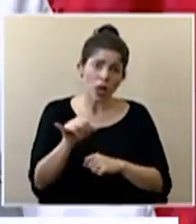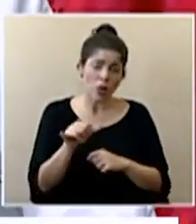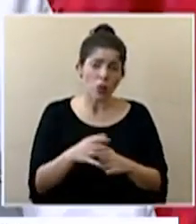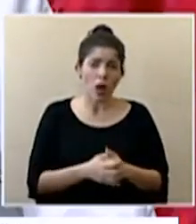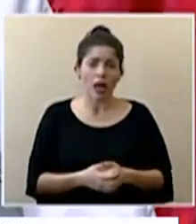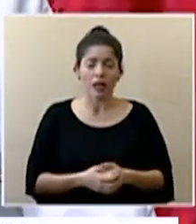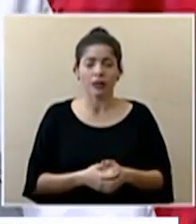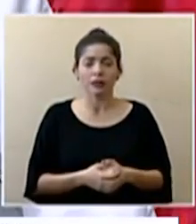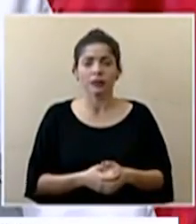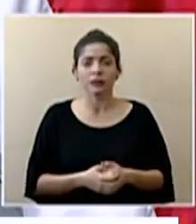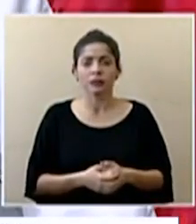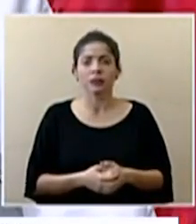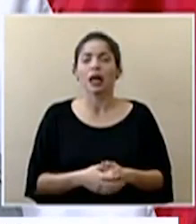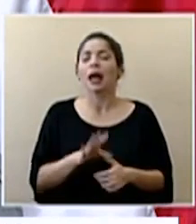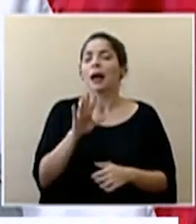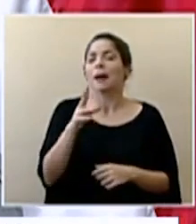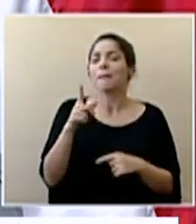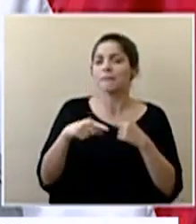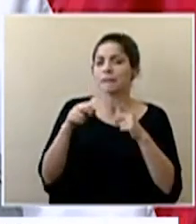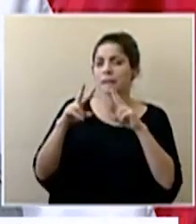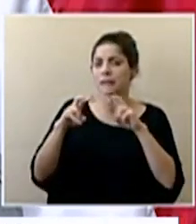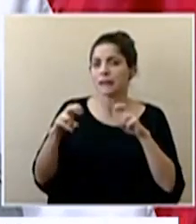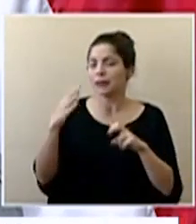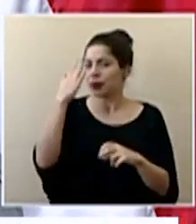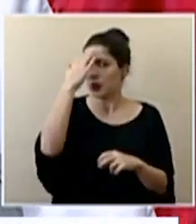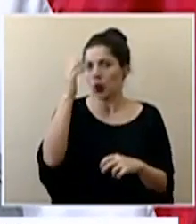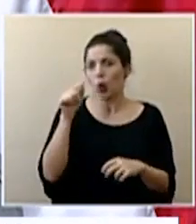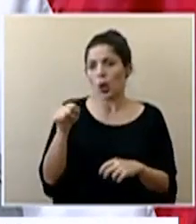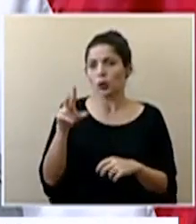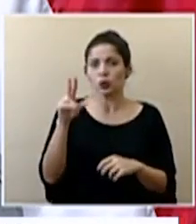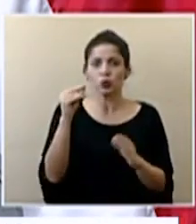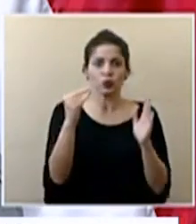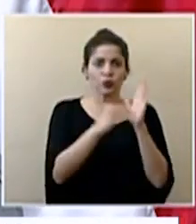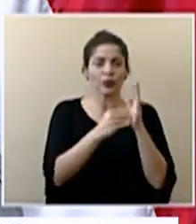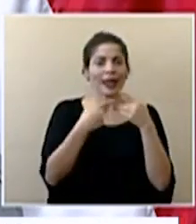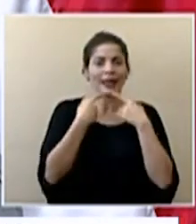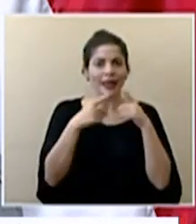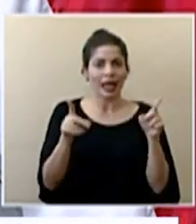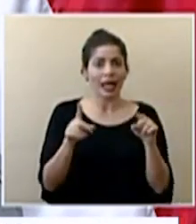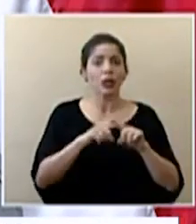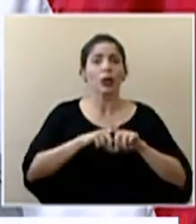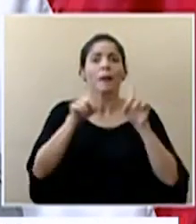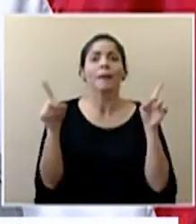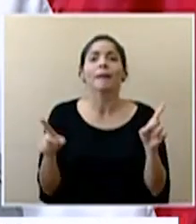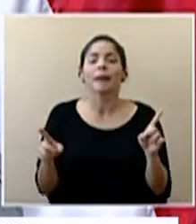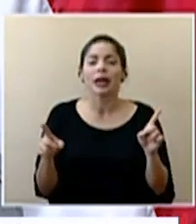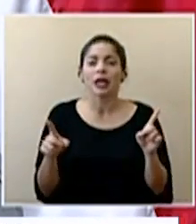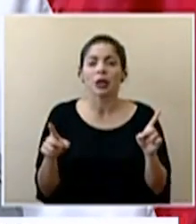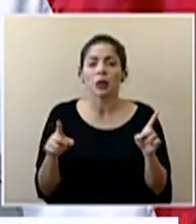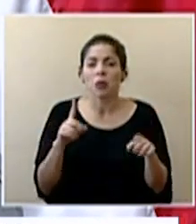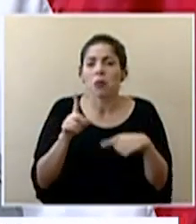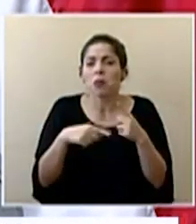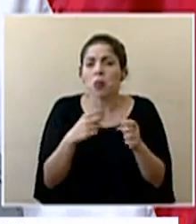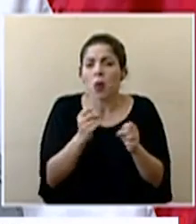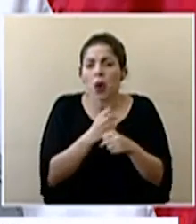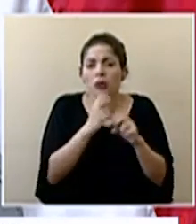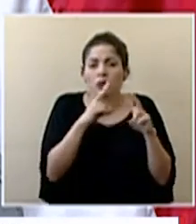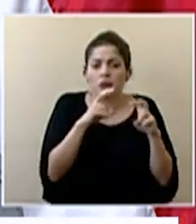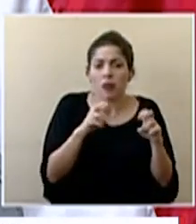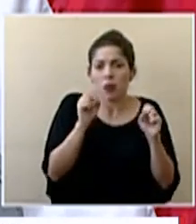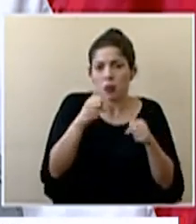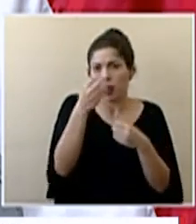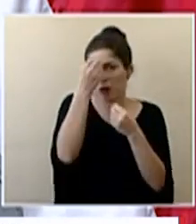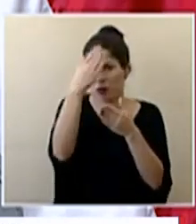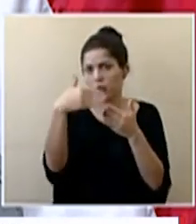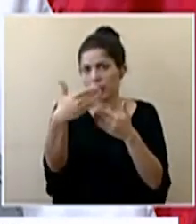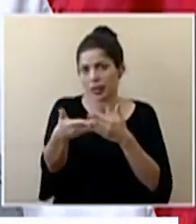manera vamos a revisarlo porque no está dentro del decreto establecido pero voy a hacer la revisión y podemos